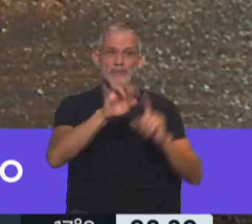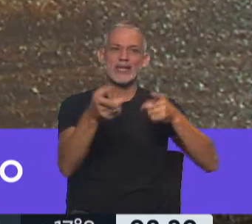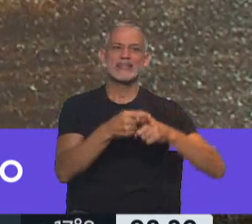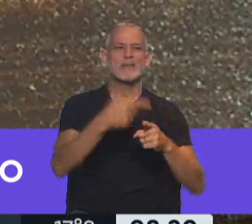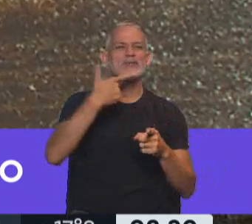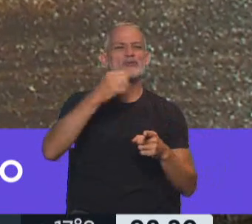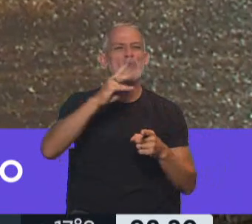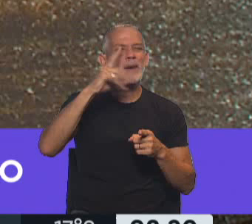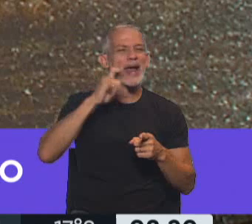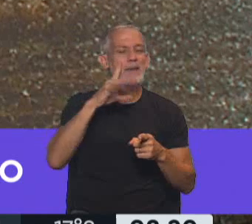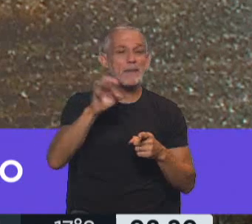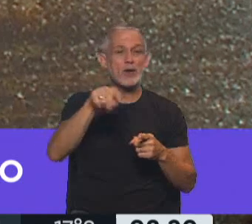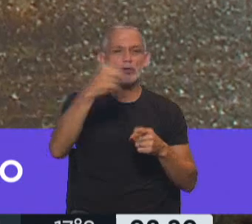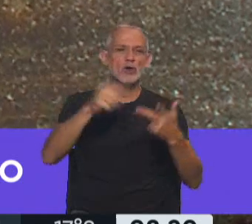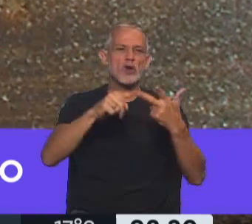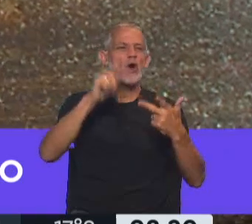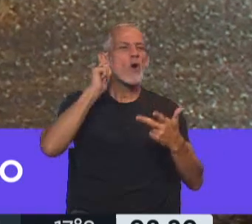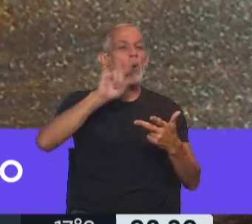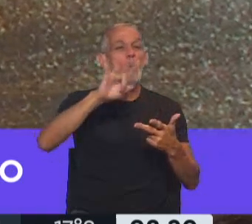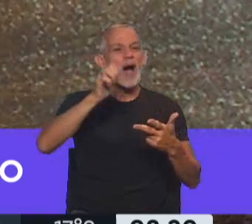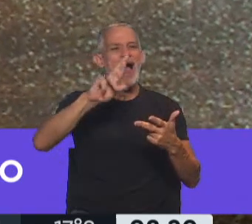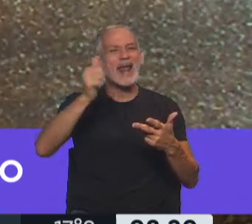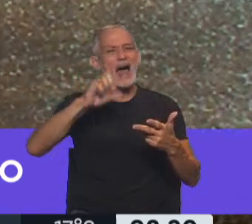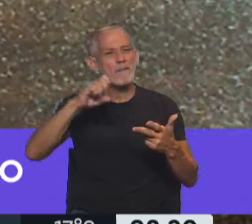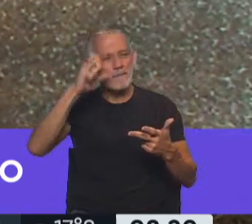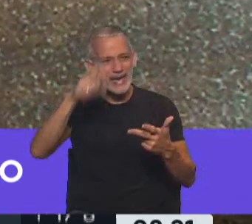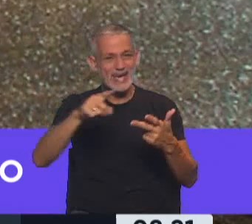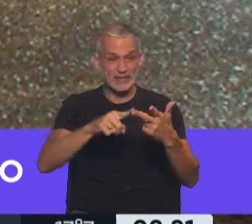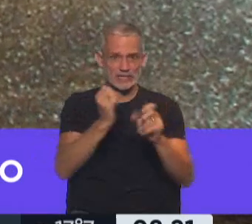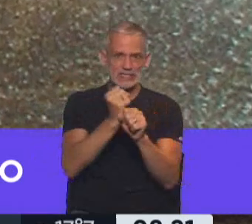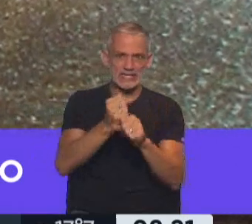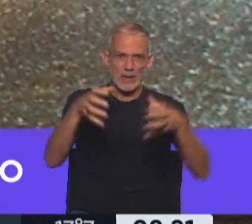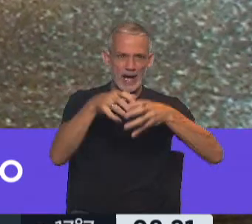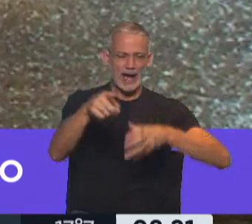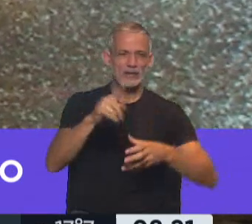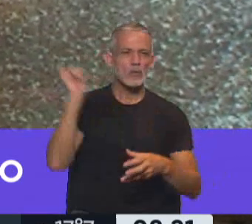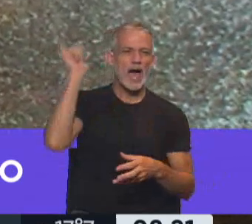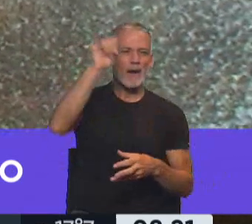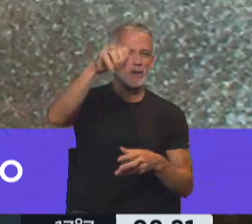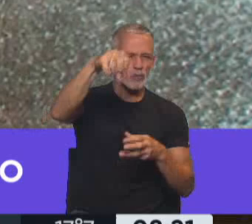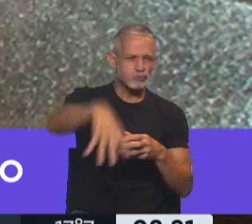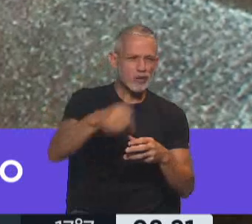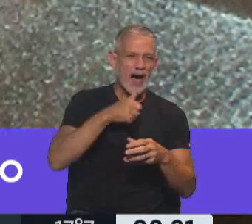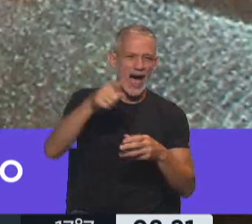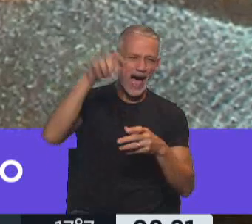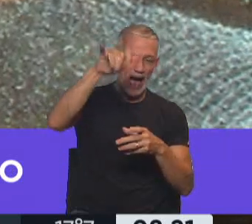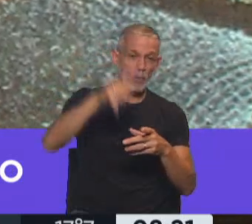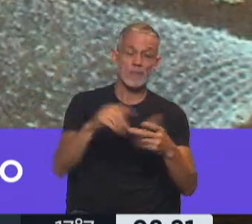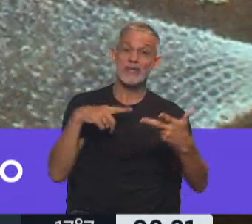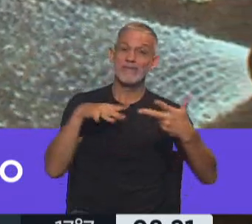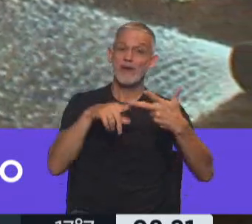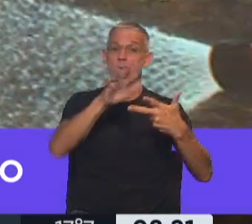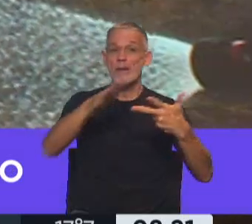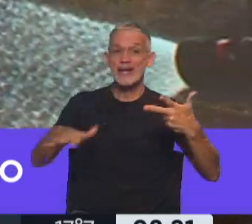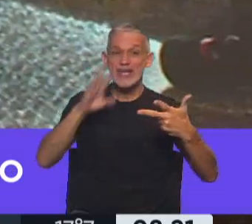Soberbio y en Garuape y Candelaria. Allí está trabajando por estas horas un avión hidrante y nos queda la provincia de Río